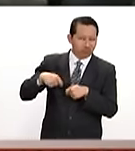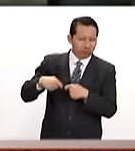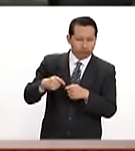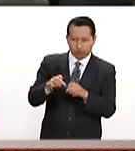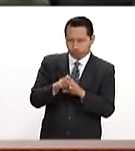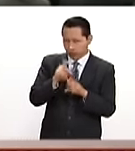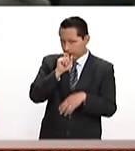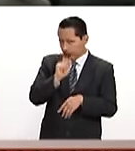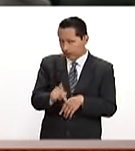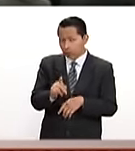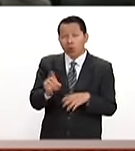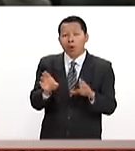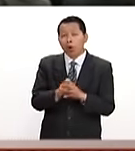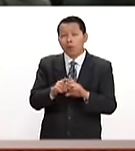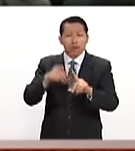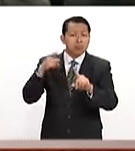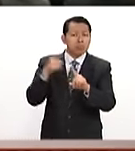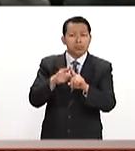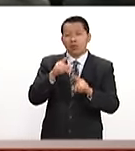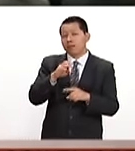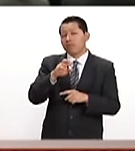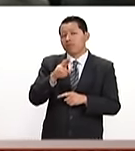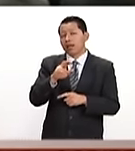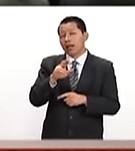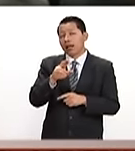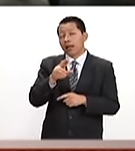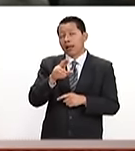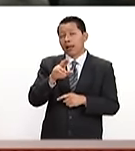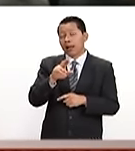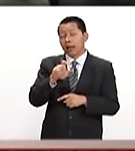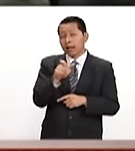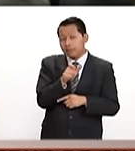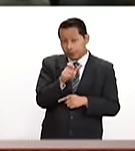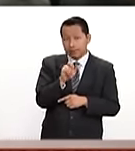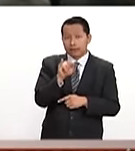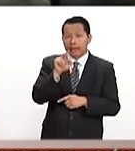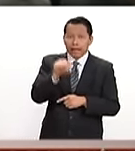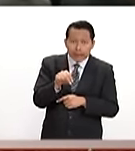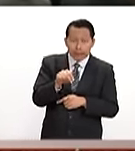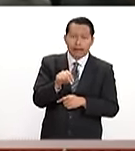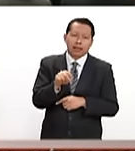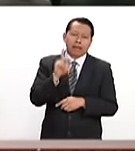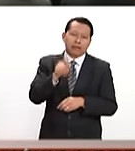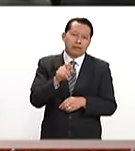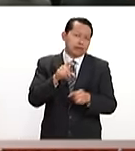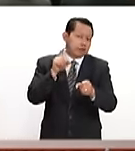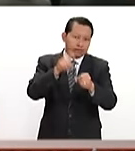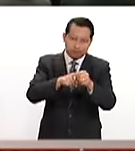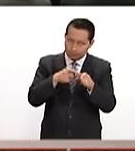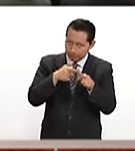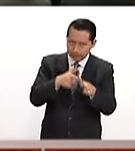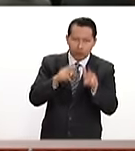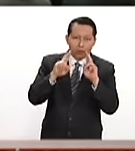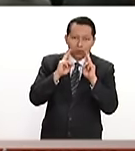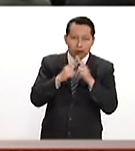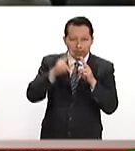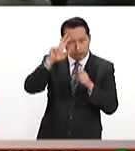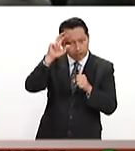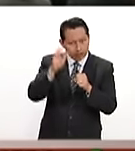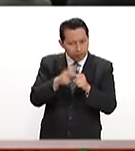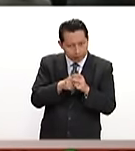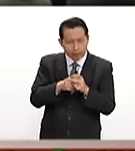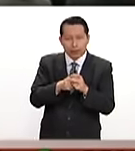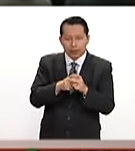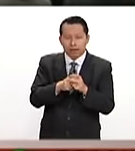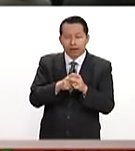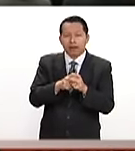una partidaria del Brextin, es decir, de que el Reino Unido permaneciera en la Unión Europea moderada.